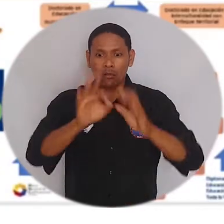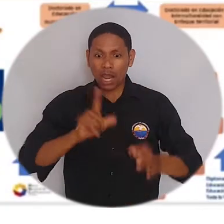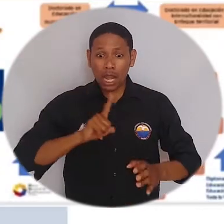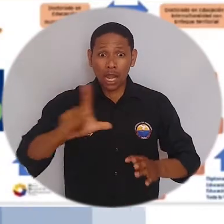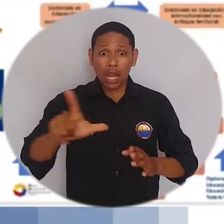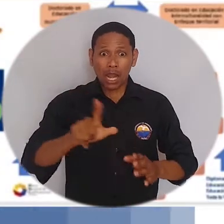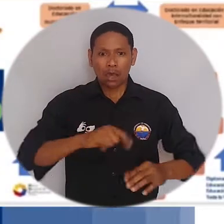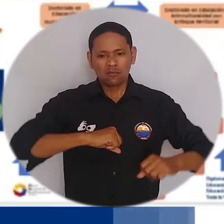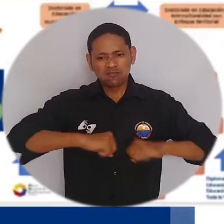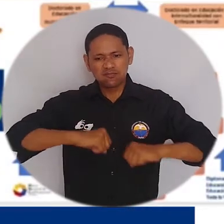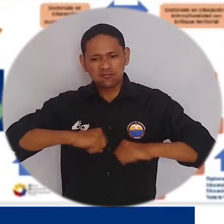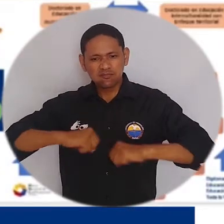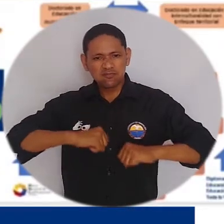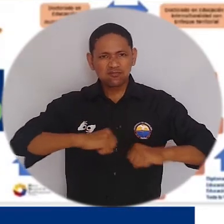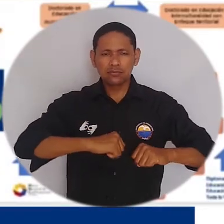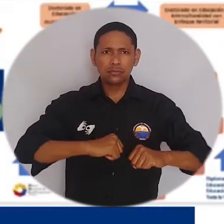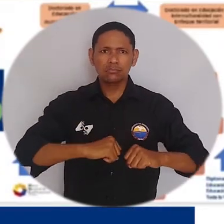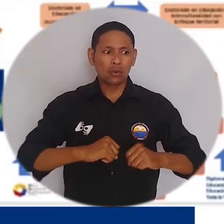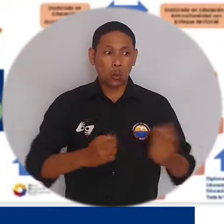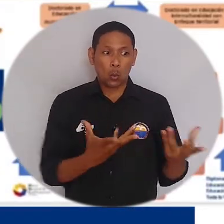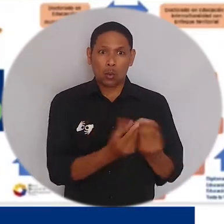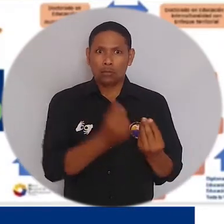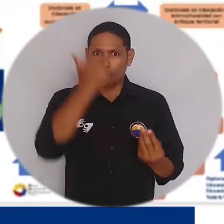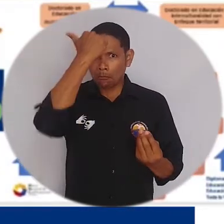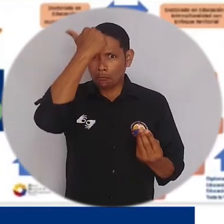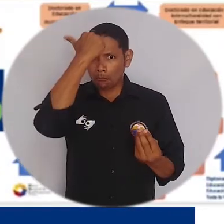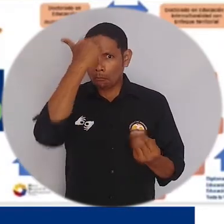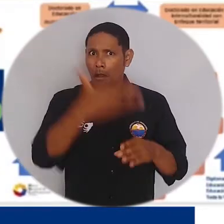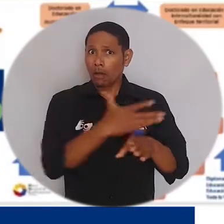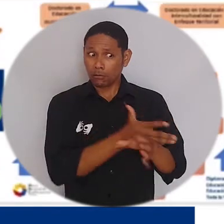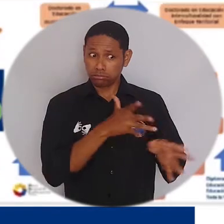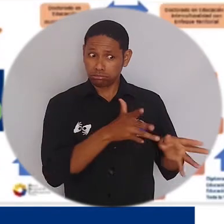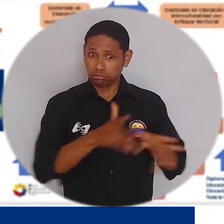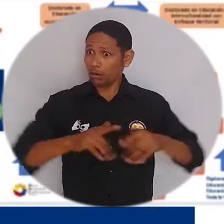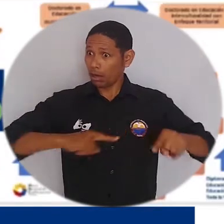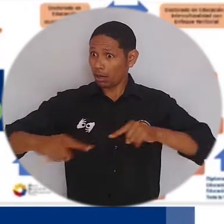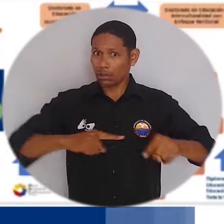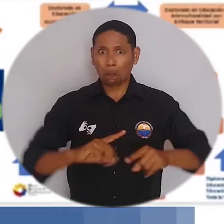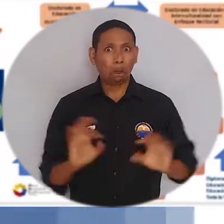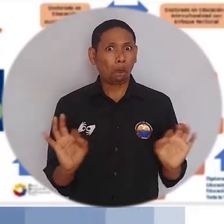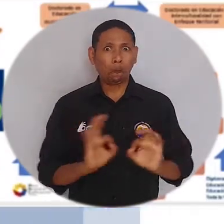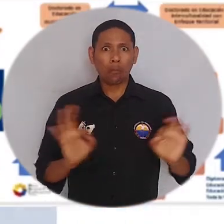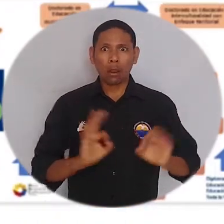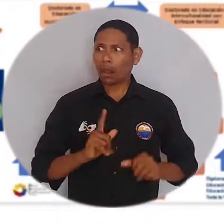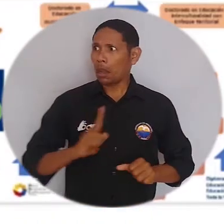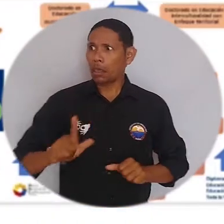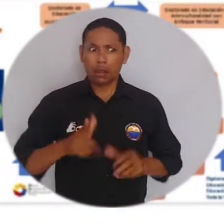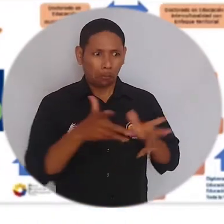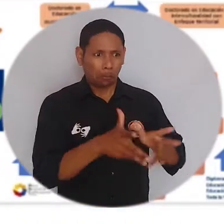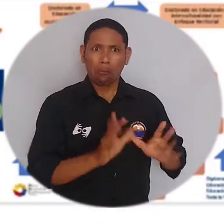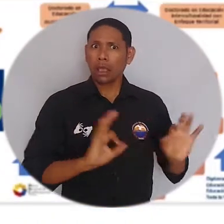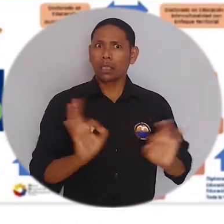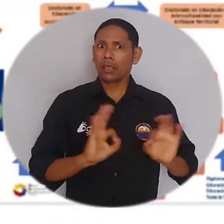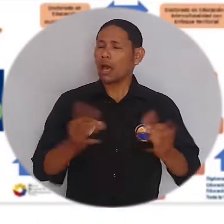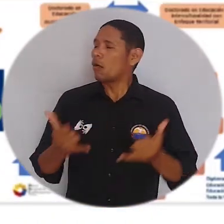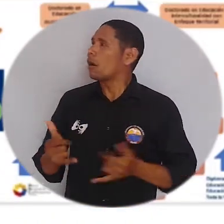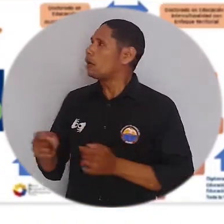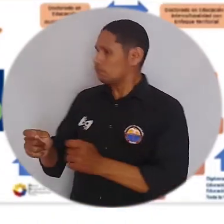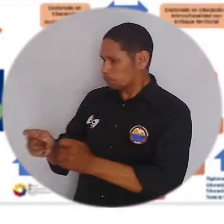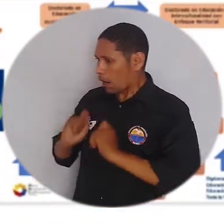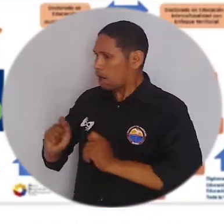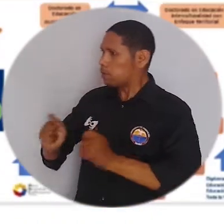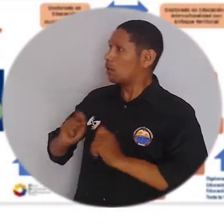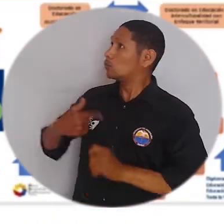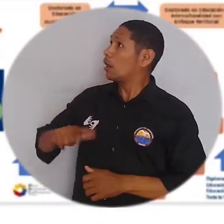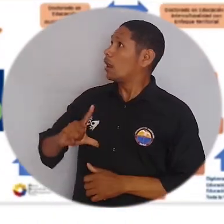directivo, que es fundamental. A los docentes no nos formaron para ser gerentes, para ser líderes, no nos han formado para eso y de